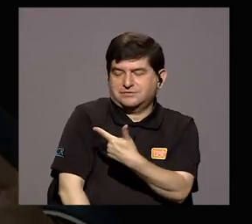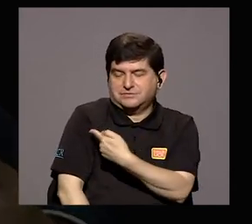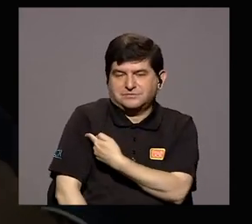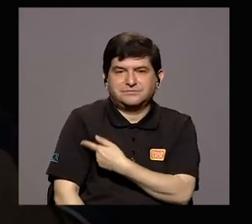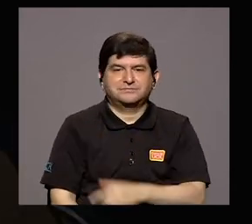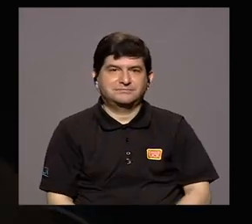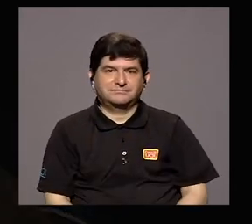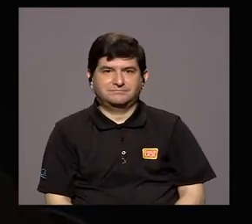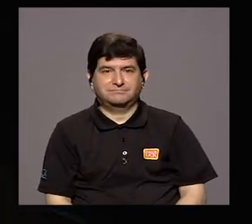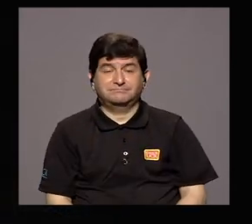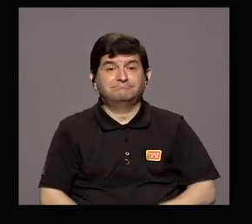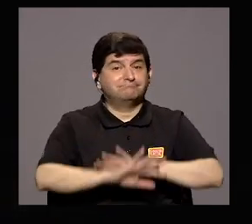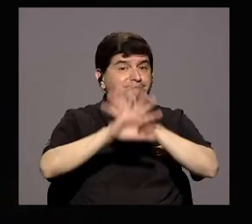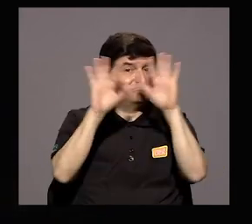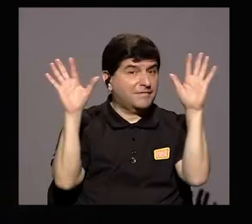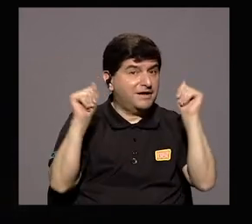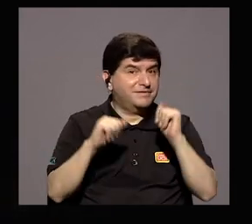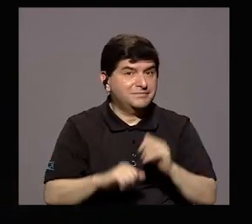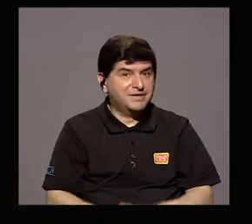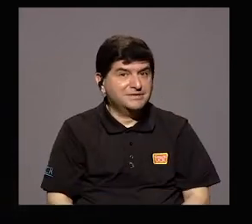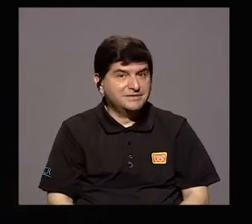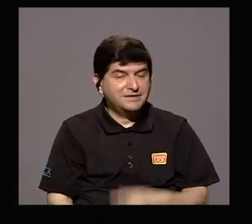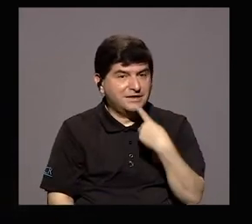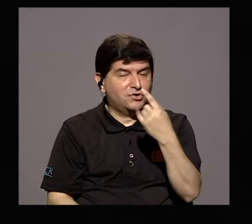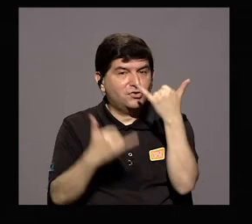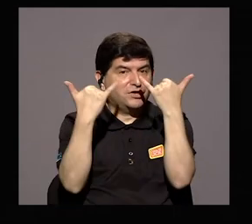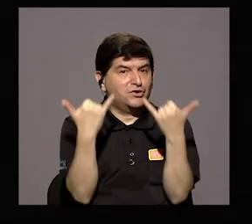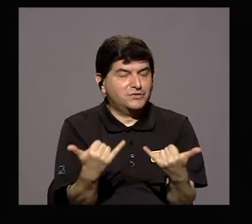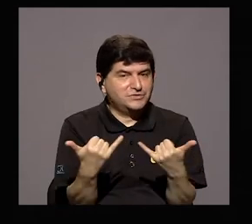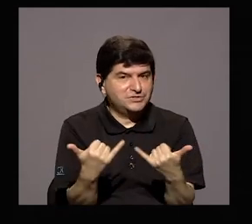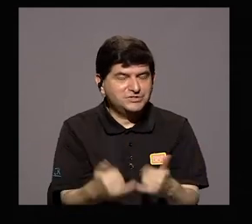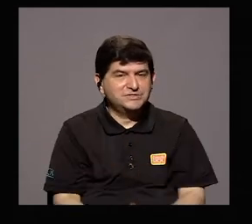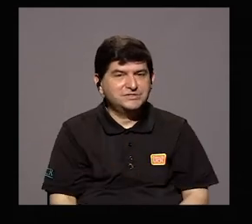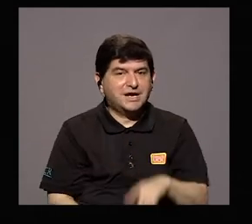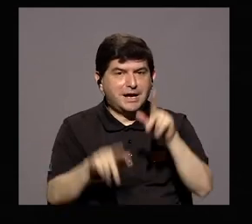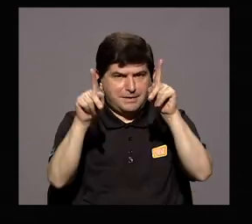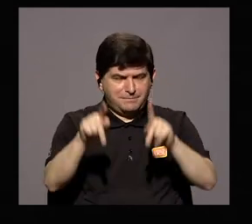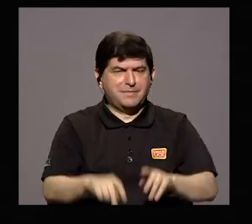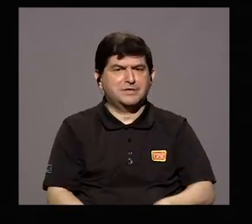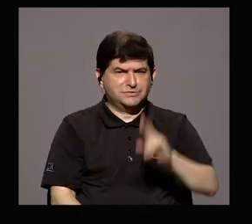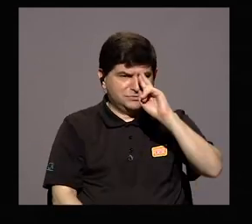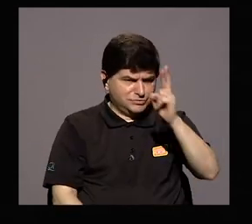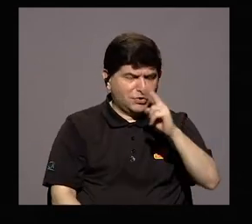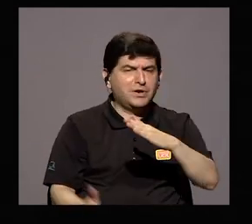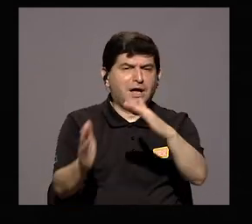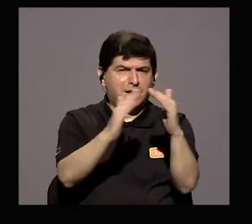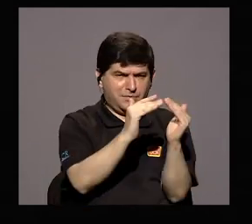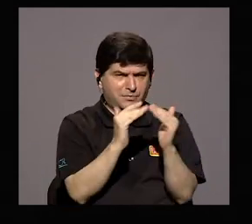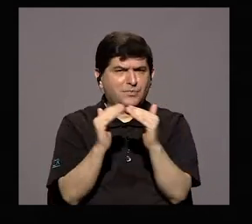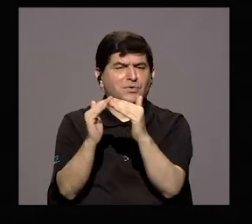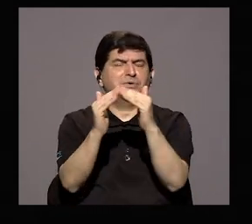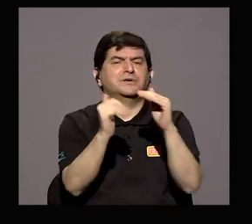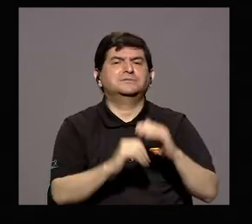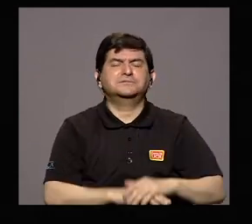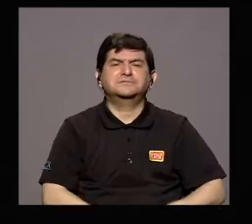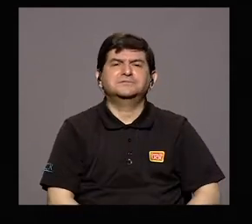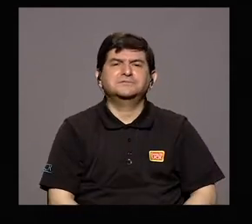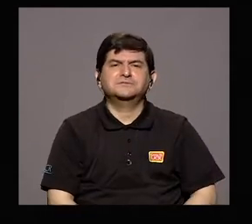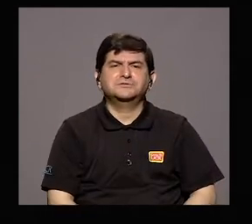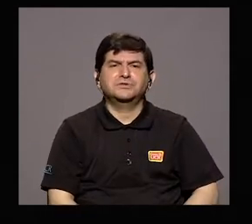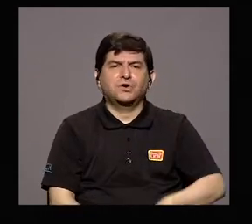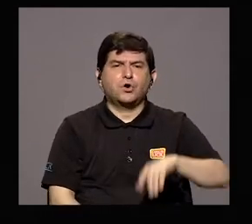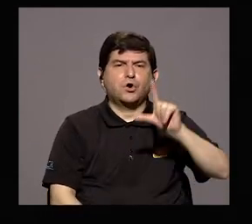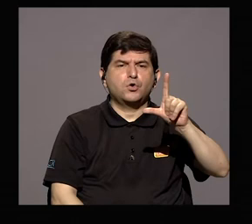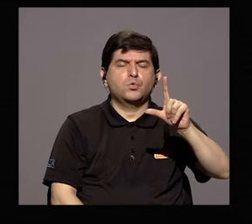Denis. Y, claramente, lo ha planteado ya, inclusive, una voz autorizada en demografía, que es don